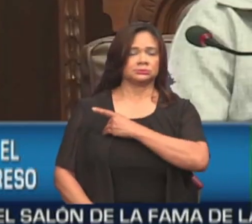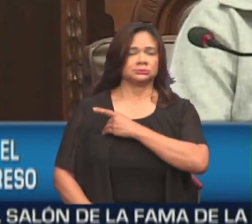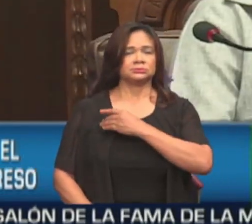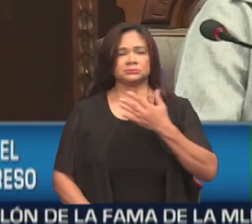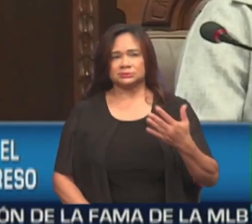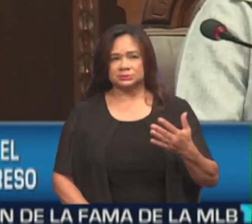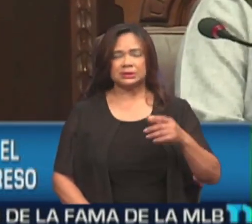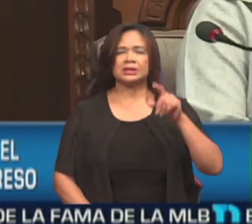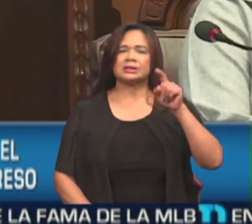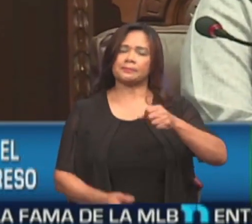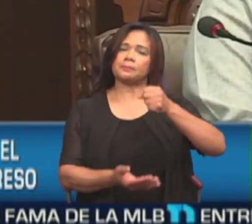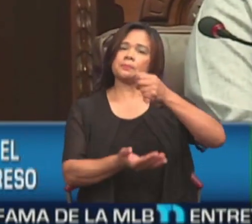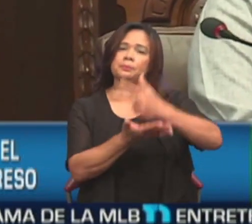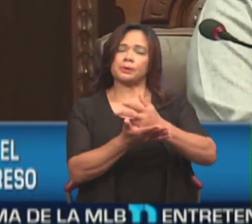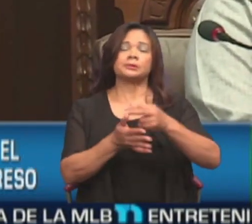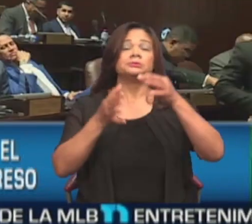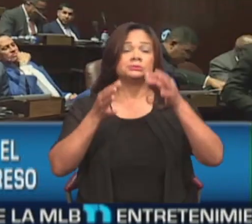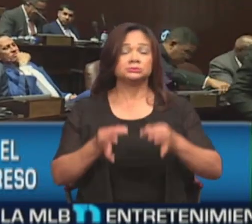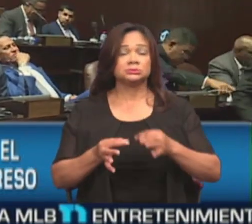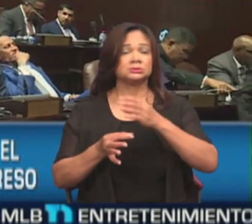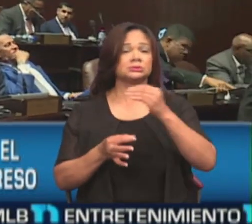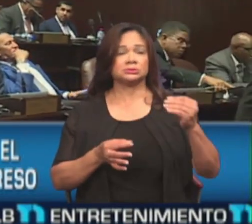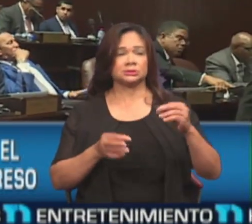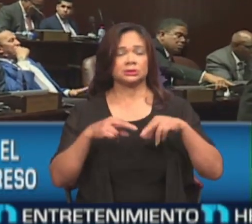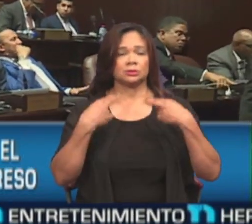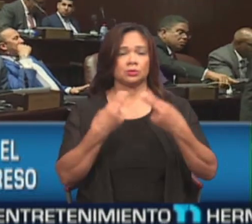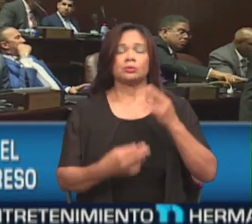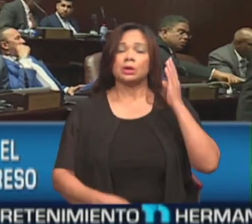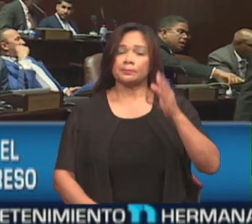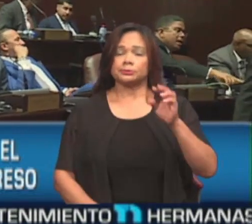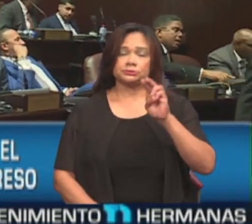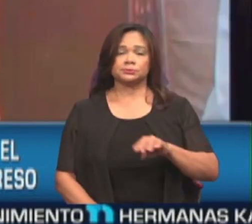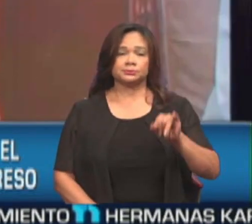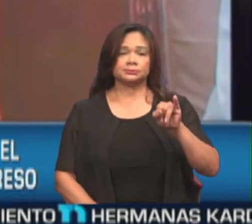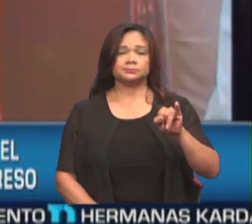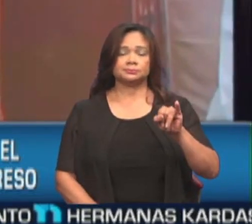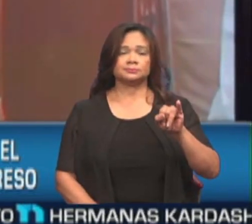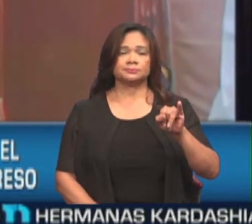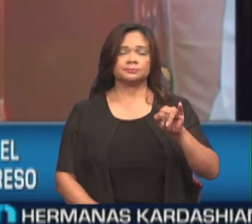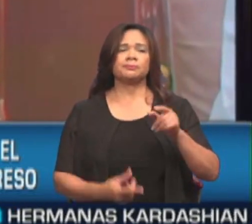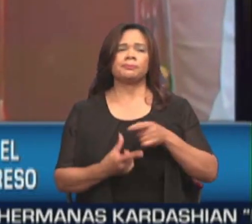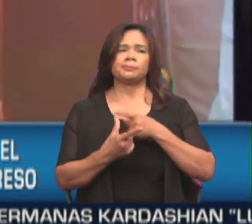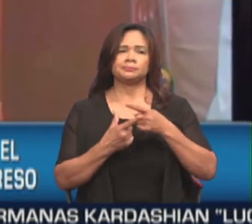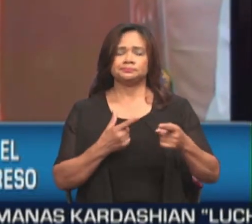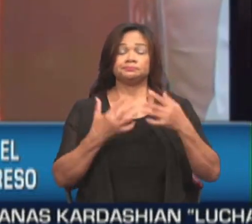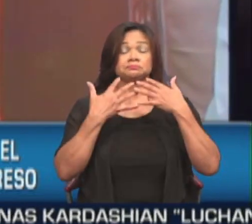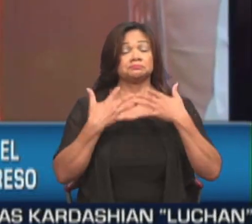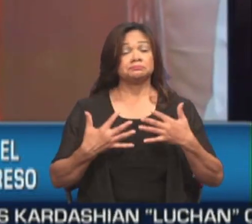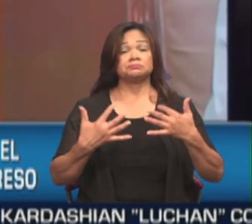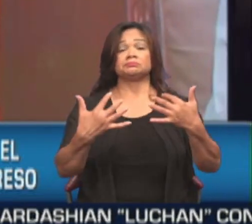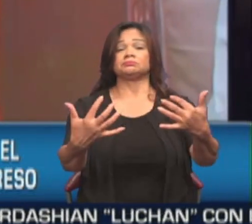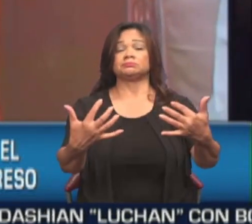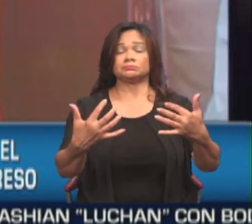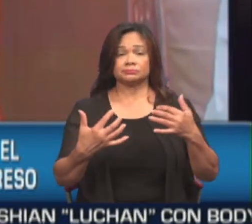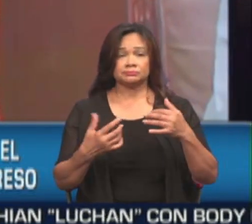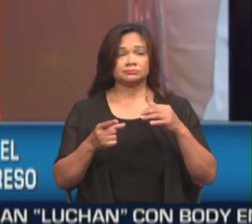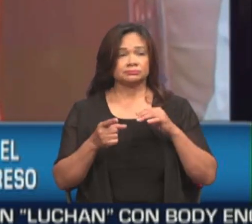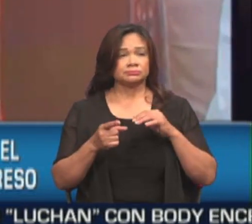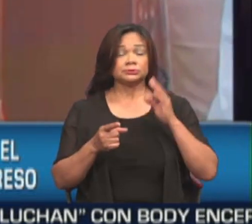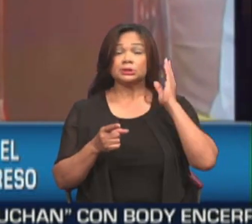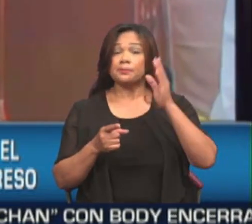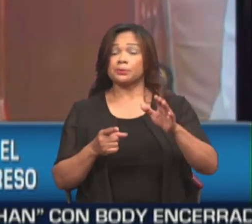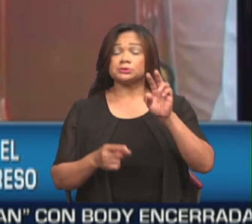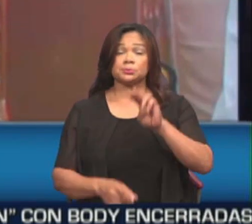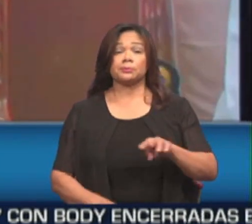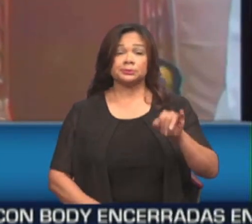tendrá que aprobar una resolución en la sesión del próximo miércoles. Entonces, la Asamblea del próximo